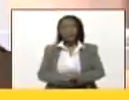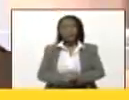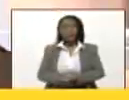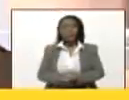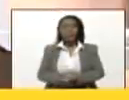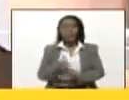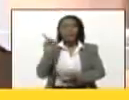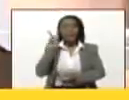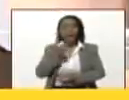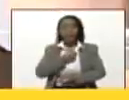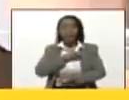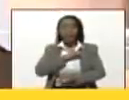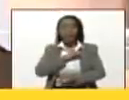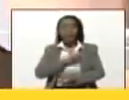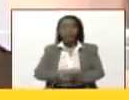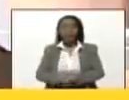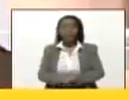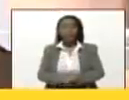sexto, ¿no es?